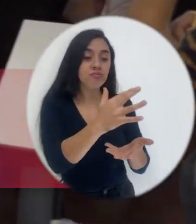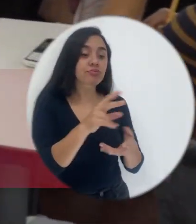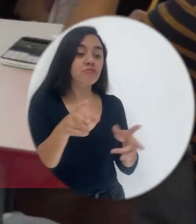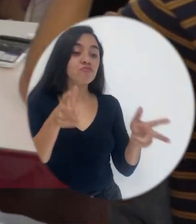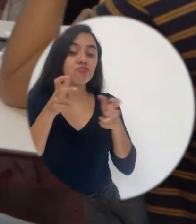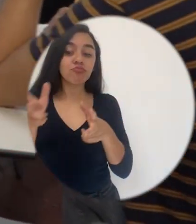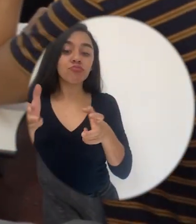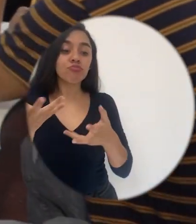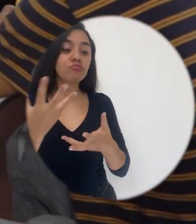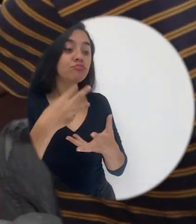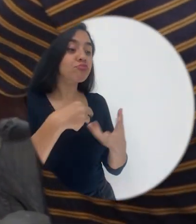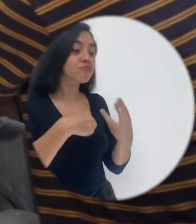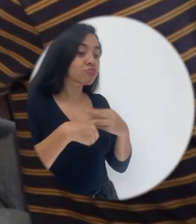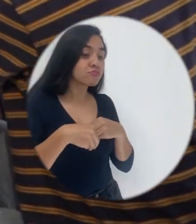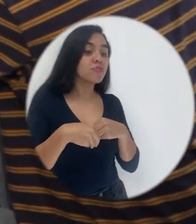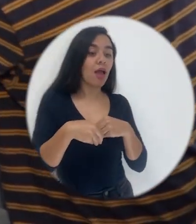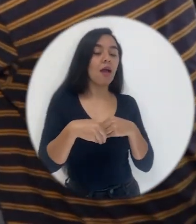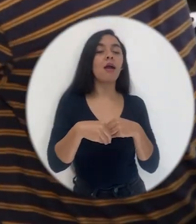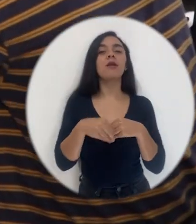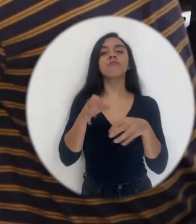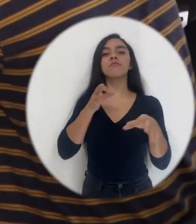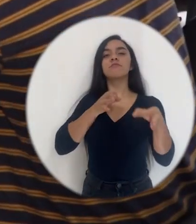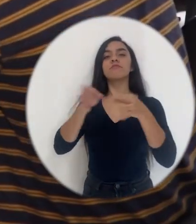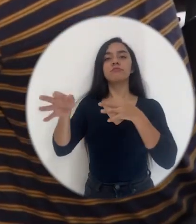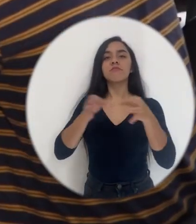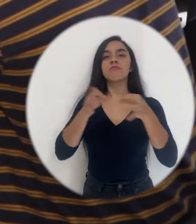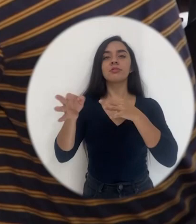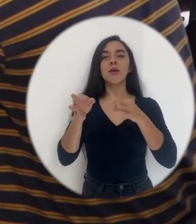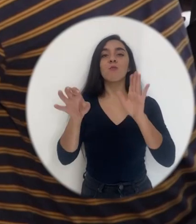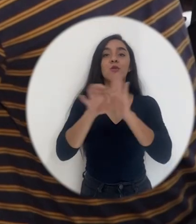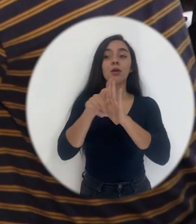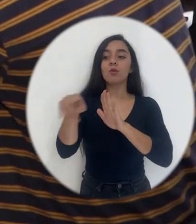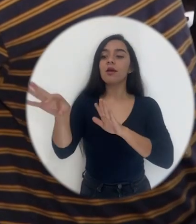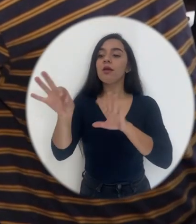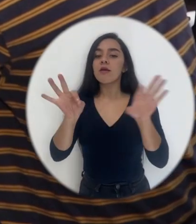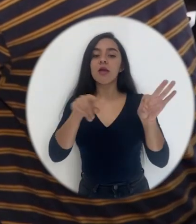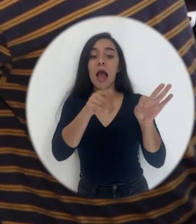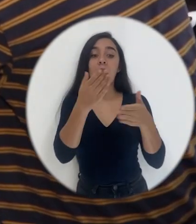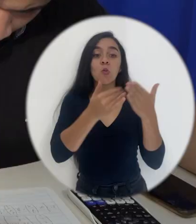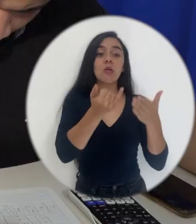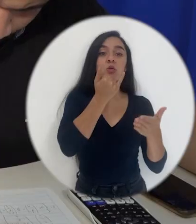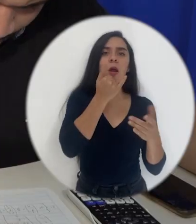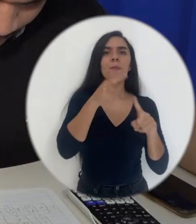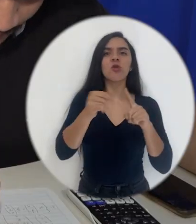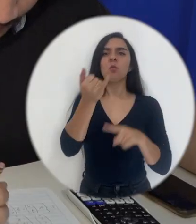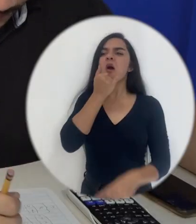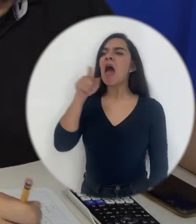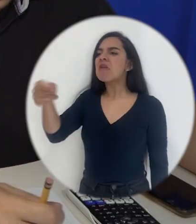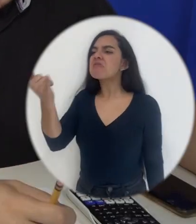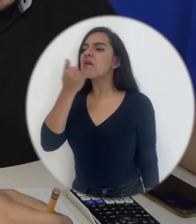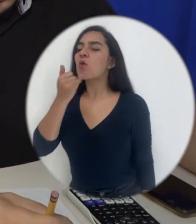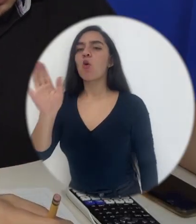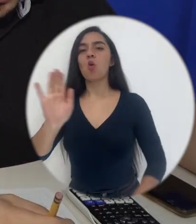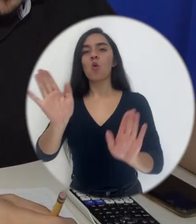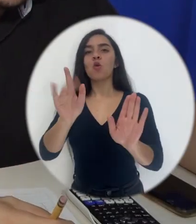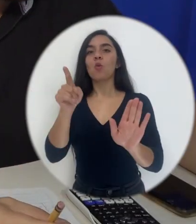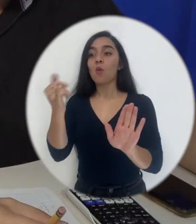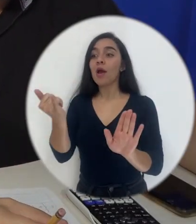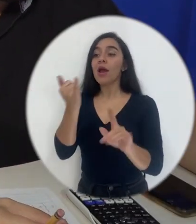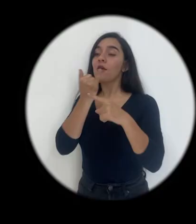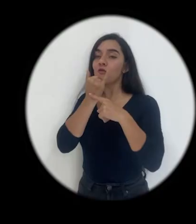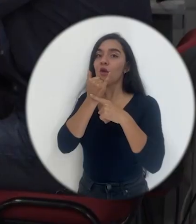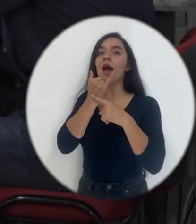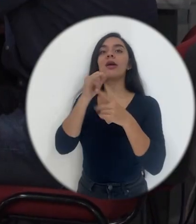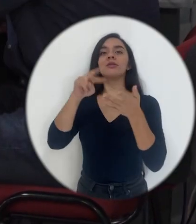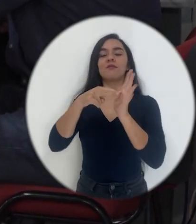error, no satanizando el error, sino lo más... Aquí, el programa de estudios habla de aprovecharnos del error, porque